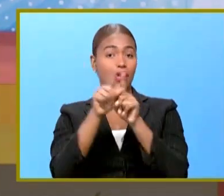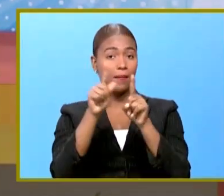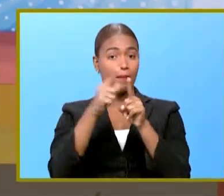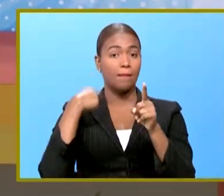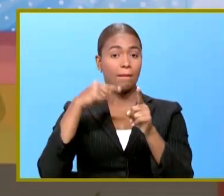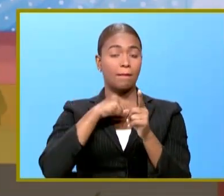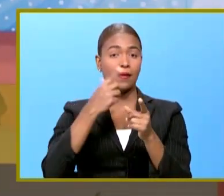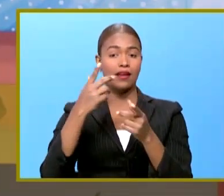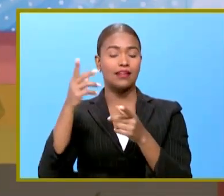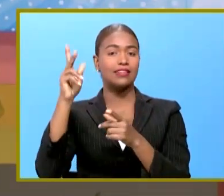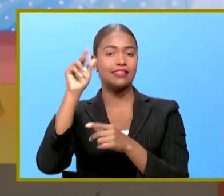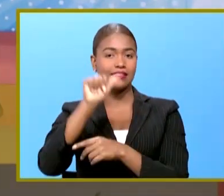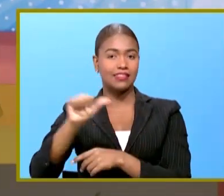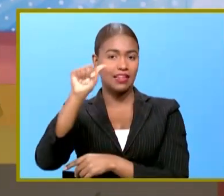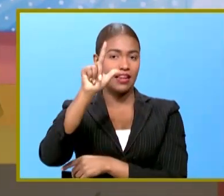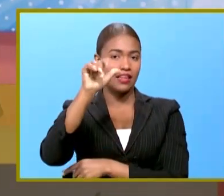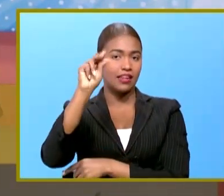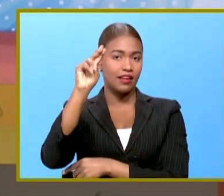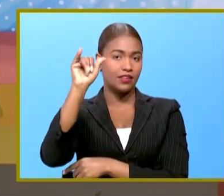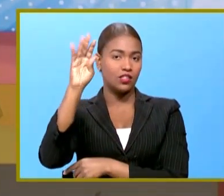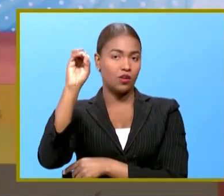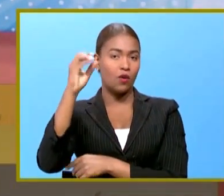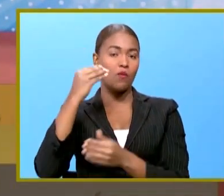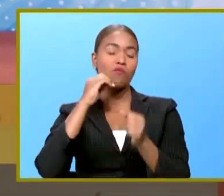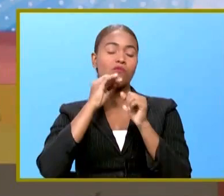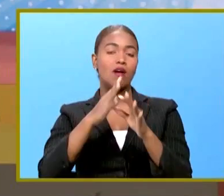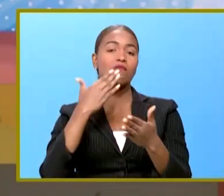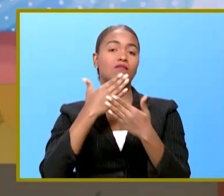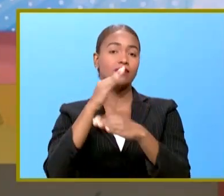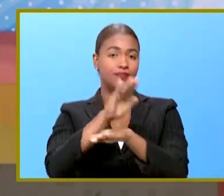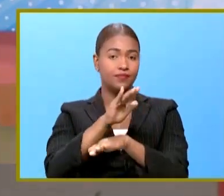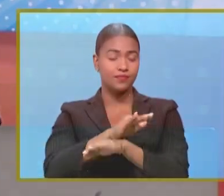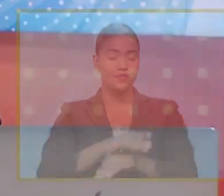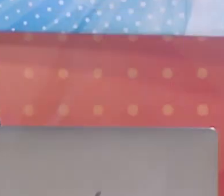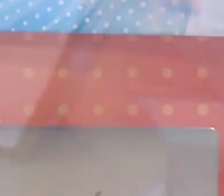en nuestra cuenta personal Lina Bisonó bendiciones buenas noches para todos